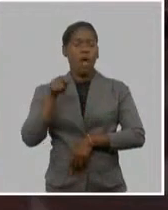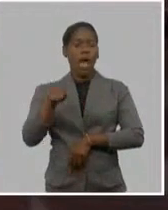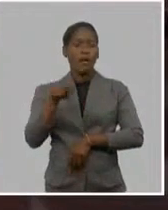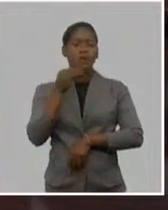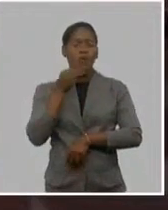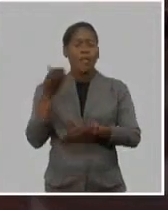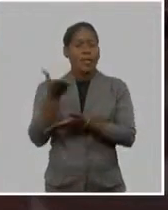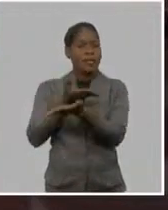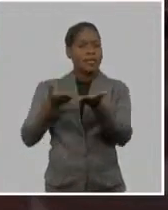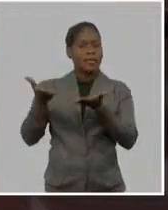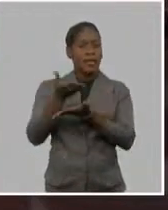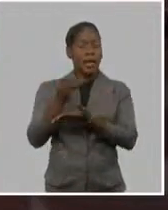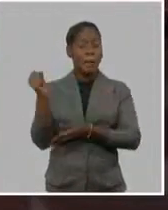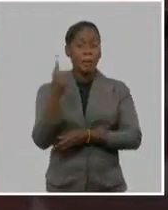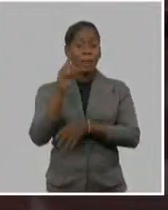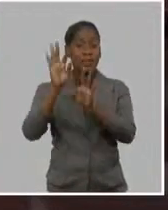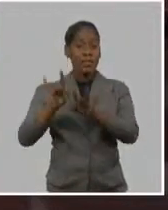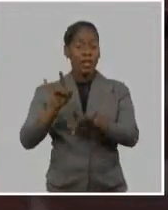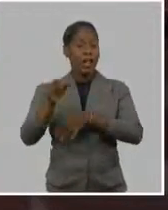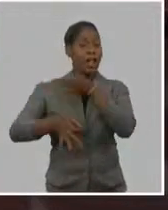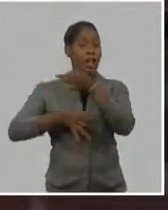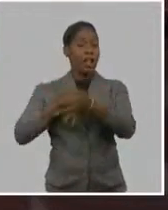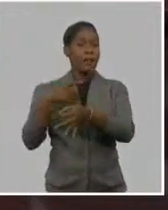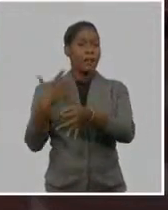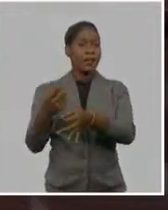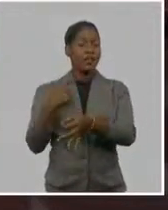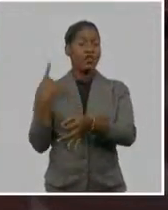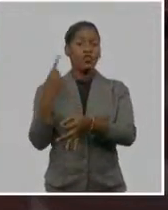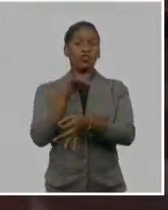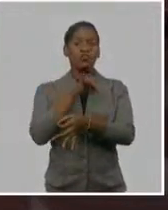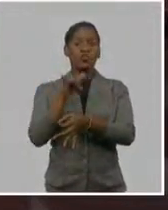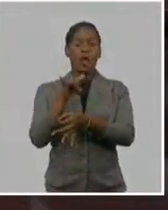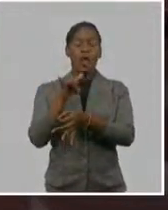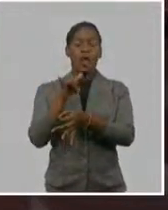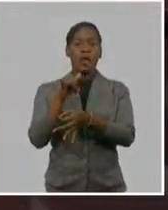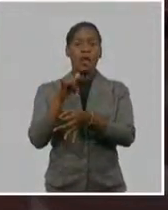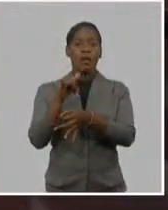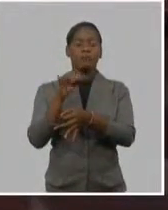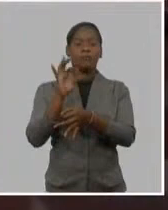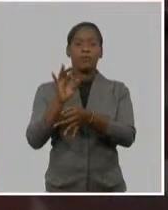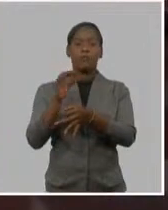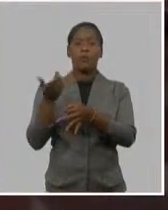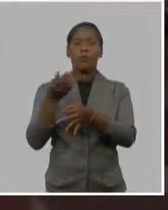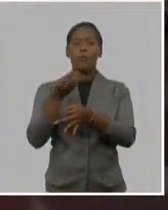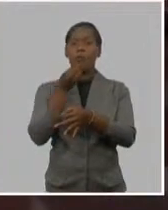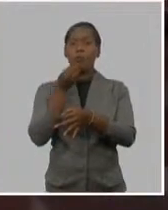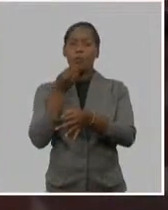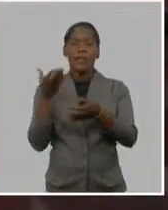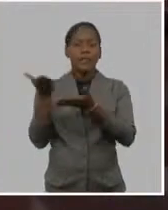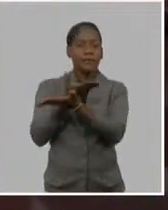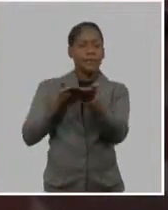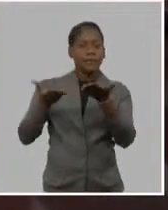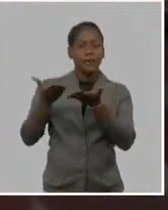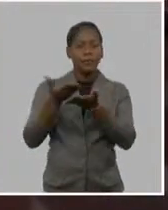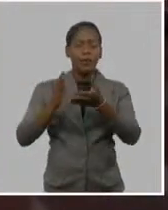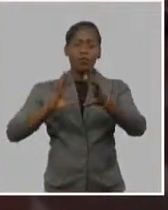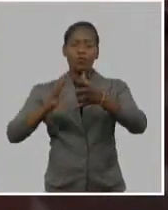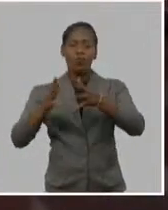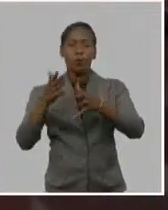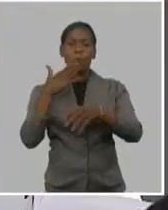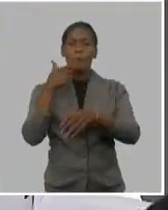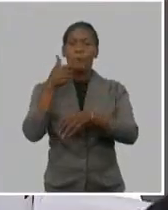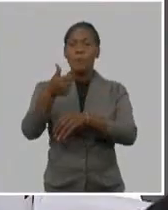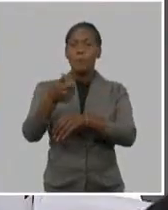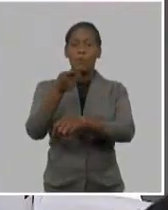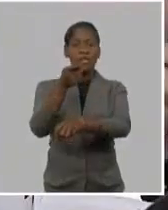El primer secretario nos decía que no es época de boletines, sino de otro tipo de formas de llegar